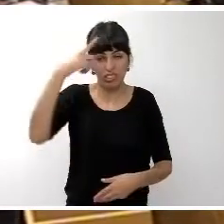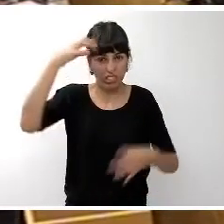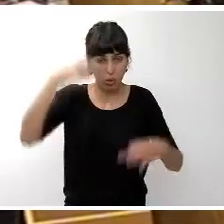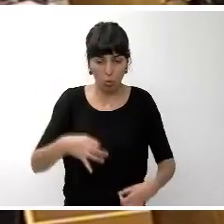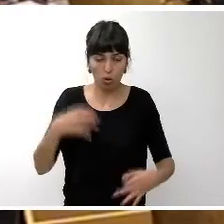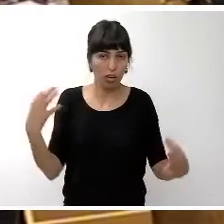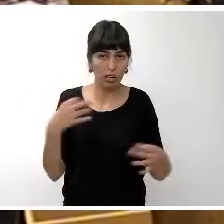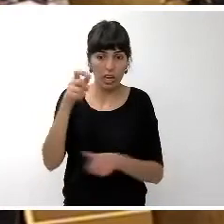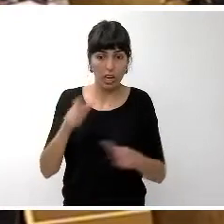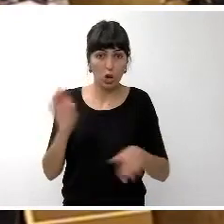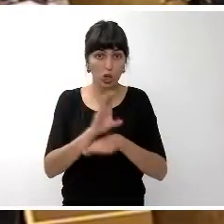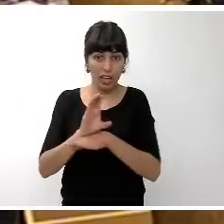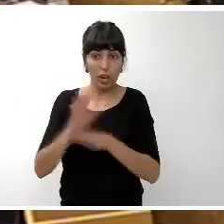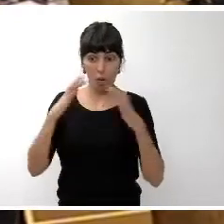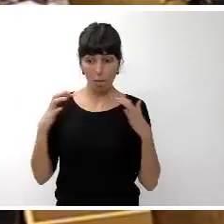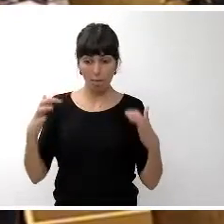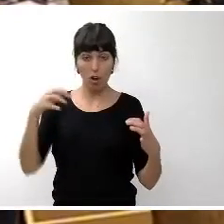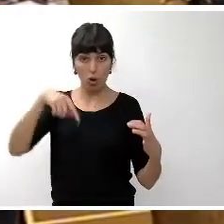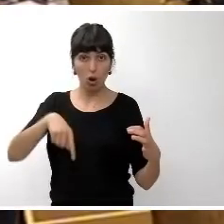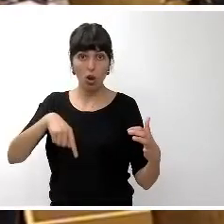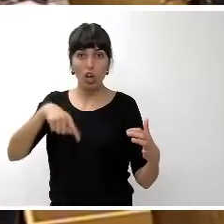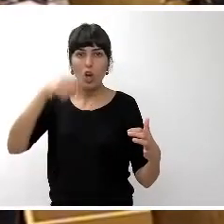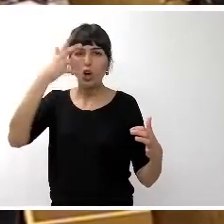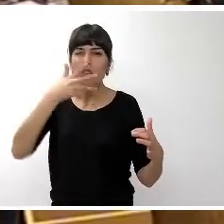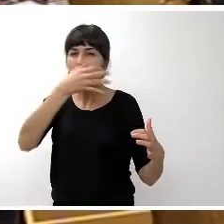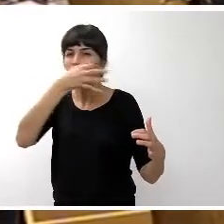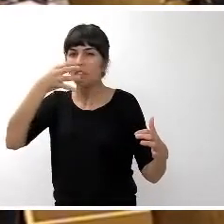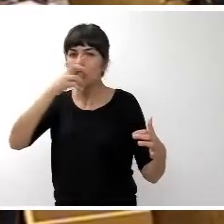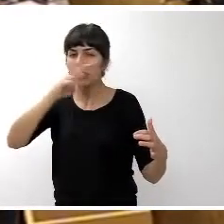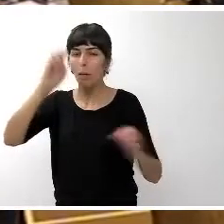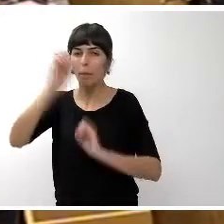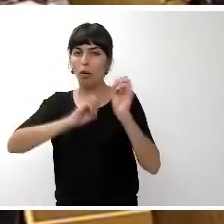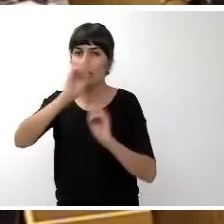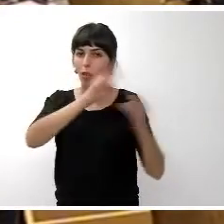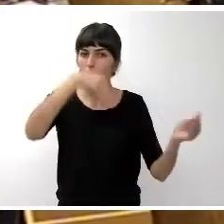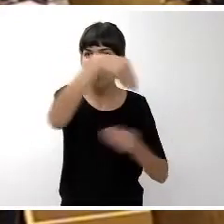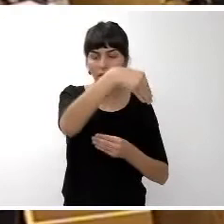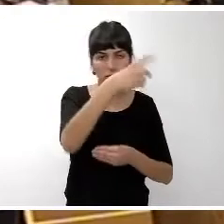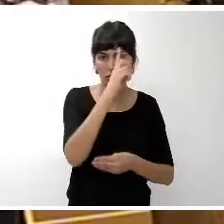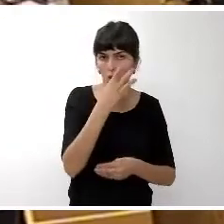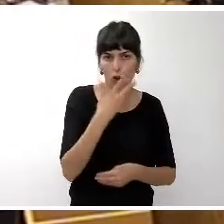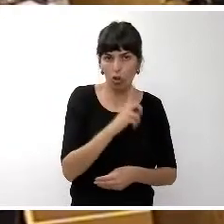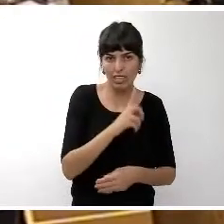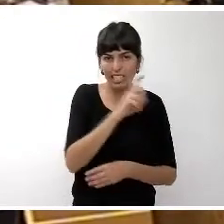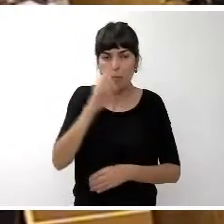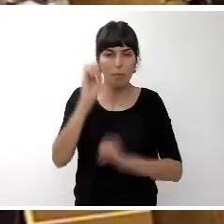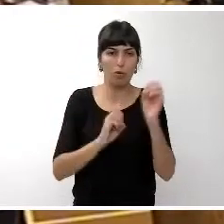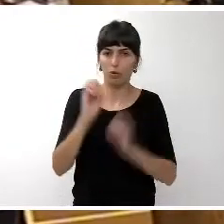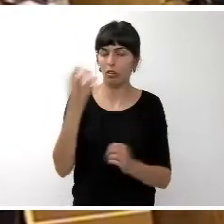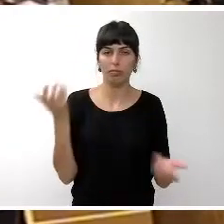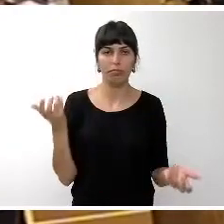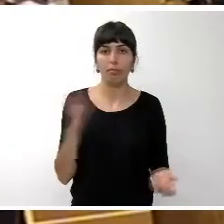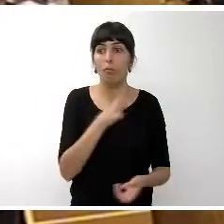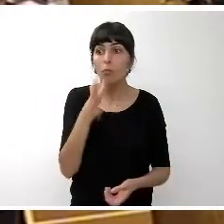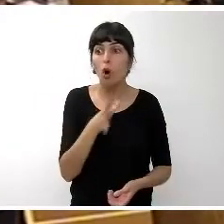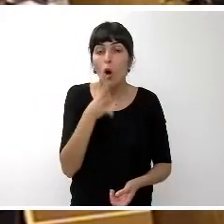conoce al 100% el propio documento ni siquiera del gobierno ¿por qué? porque seguro están mucho